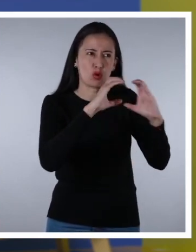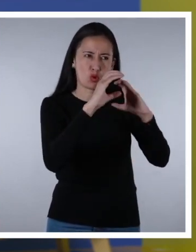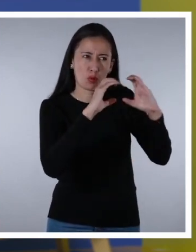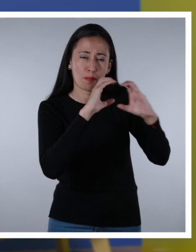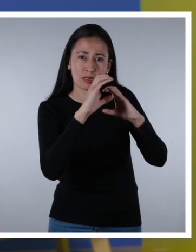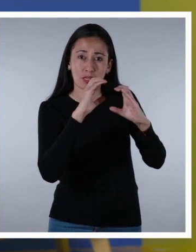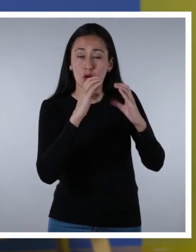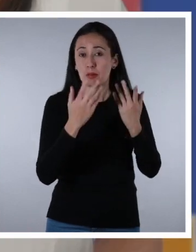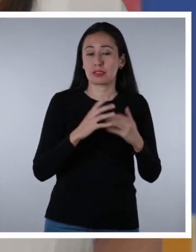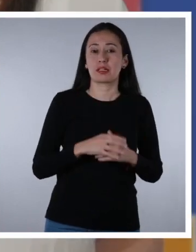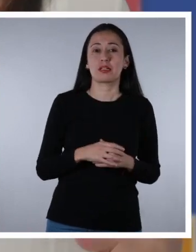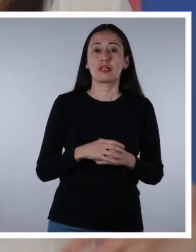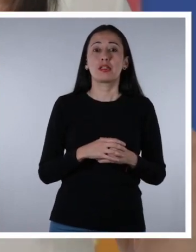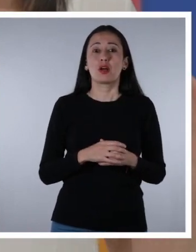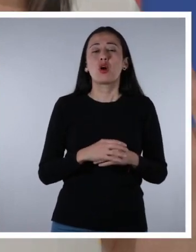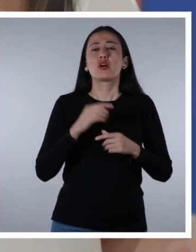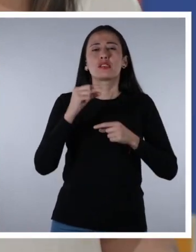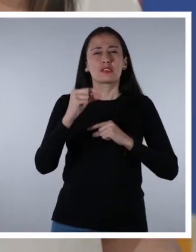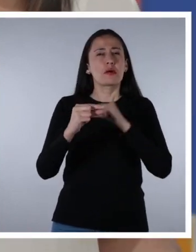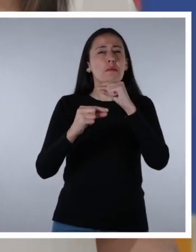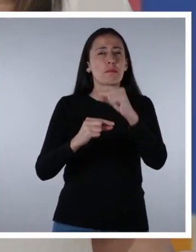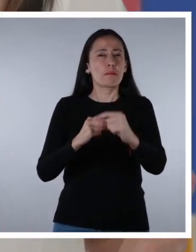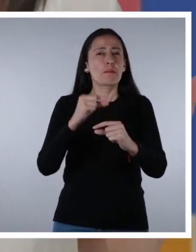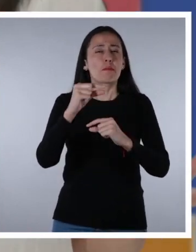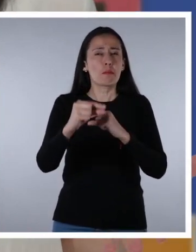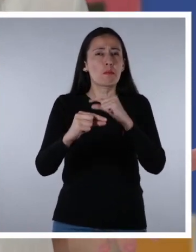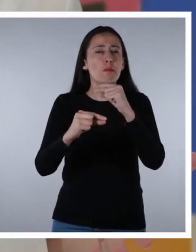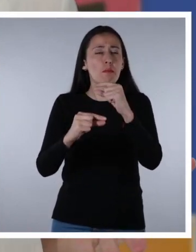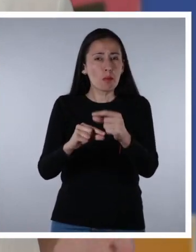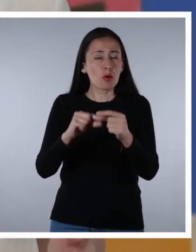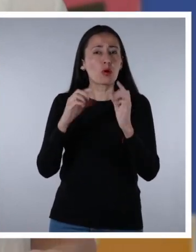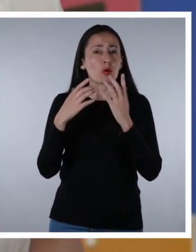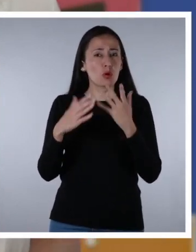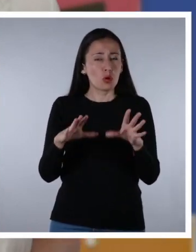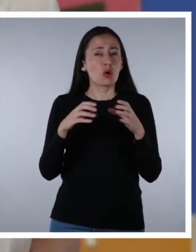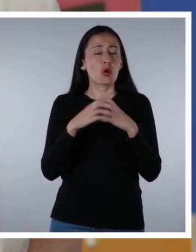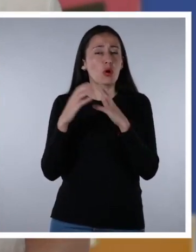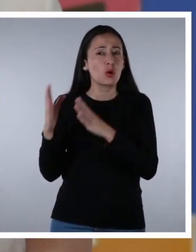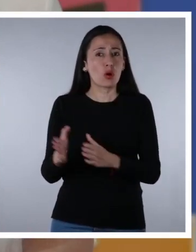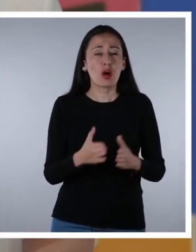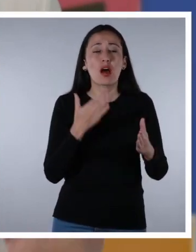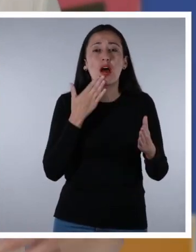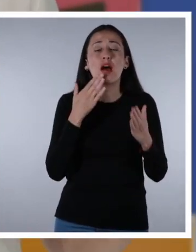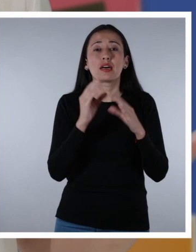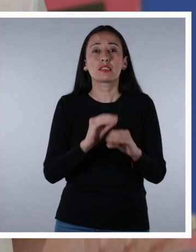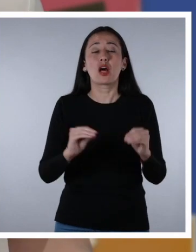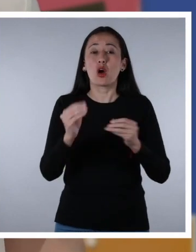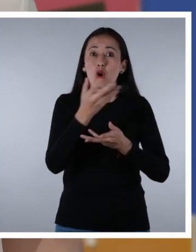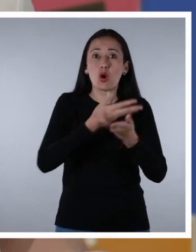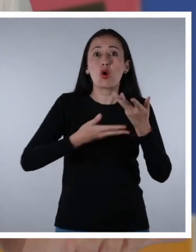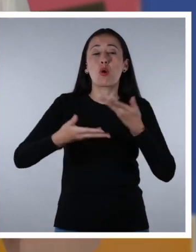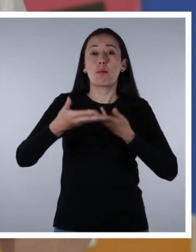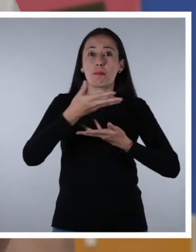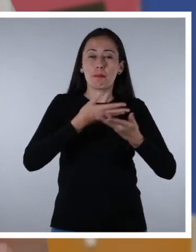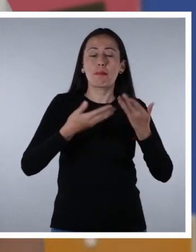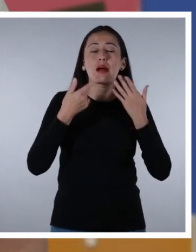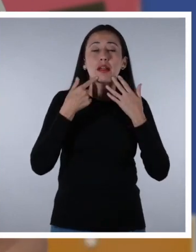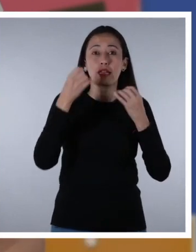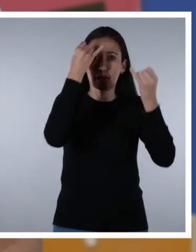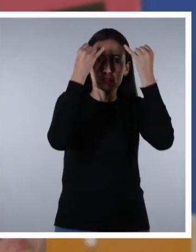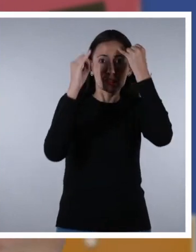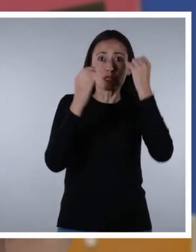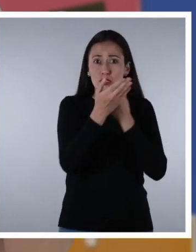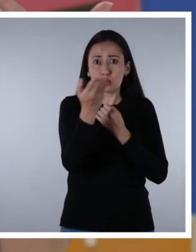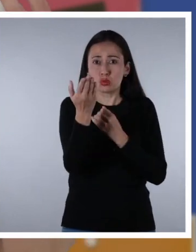una actividad particular. Poco a poco y mostrando mucho interés por escuchar sus opiniones, comparte con ellos también las